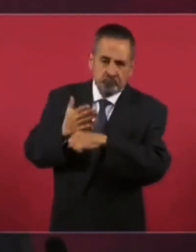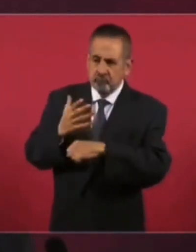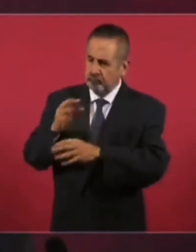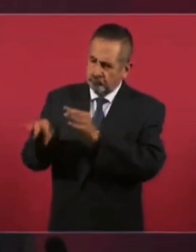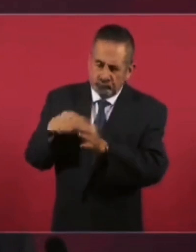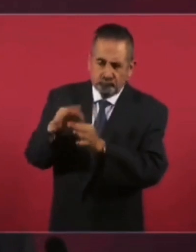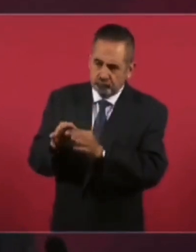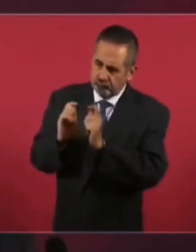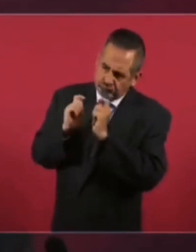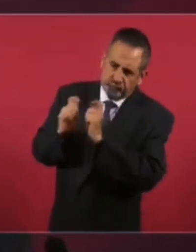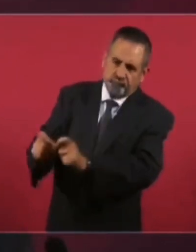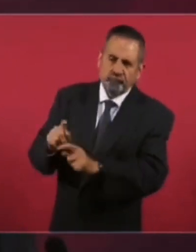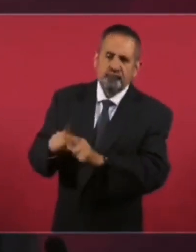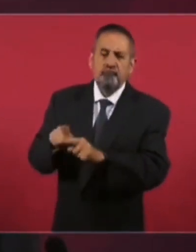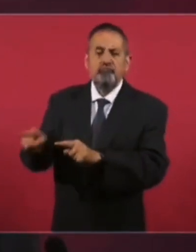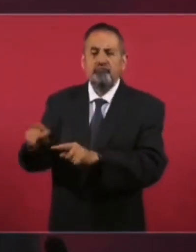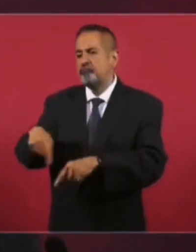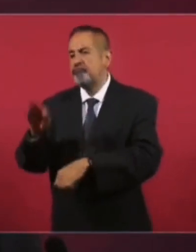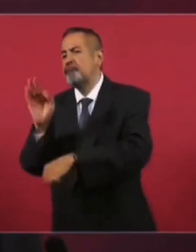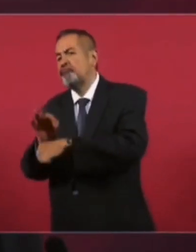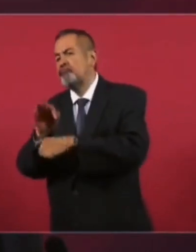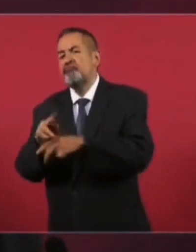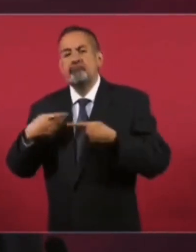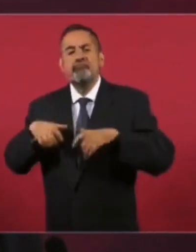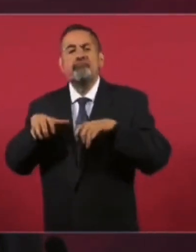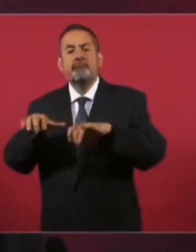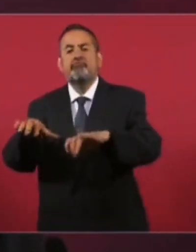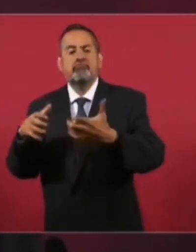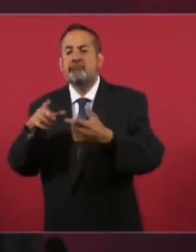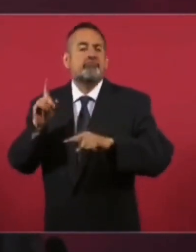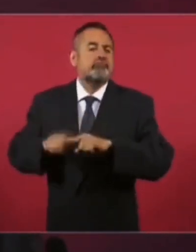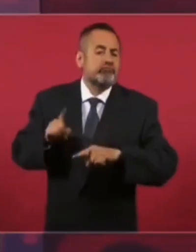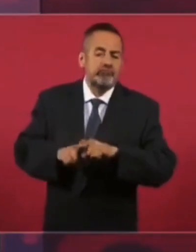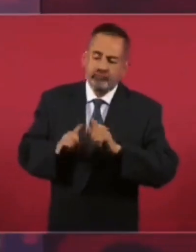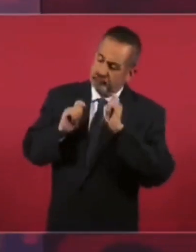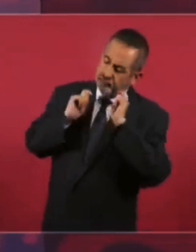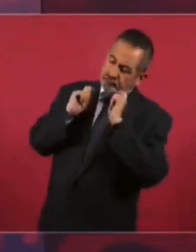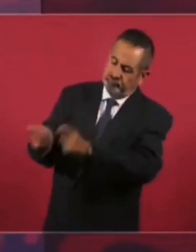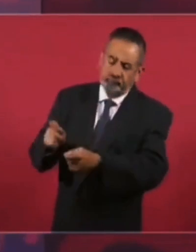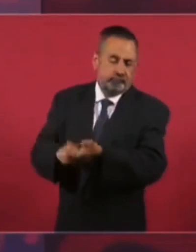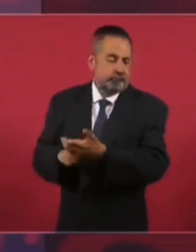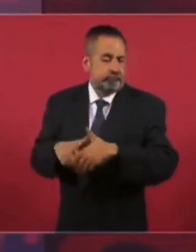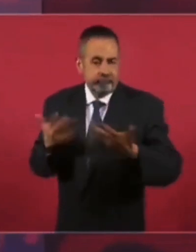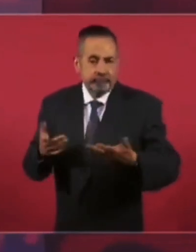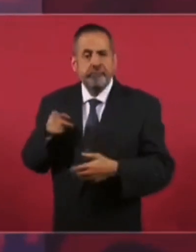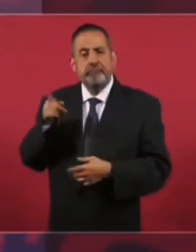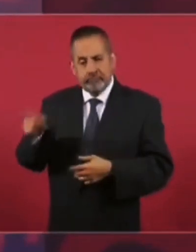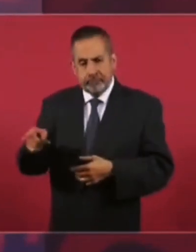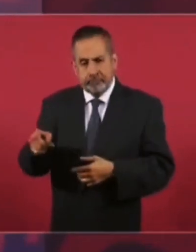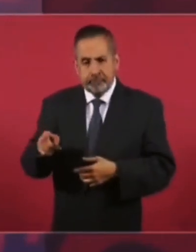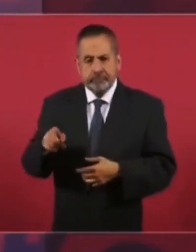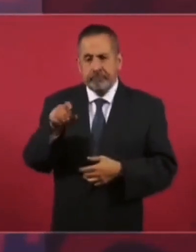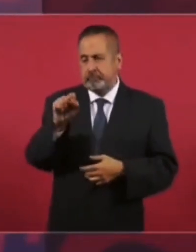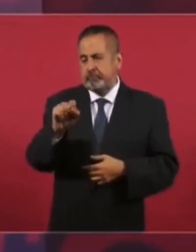que representa a la nación, que representa a México, en este caso la Secretaría